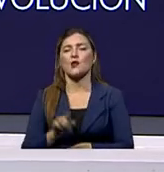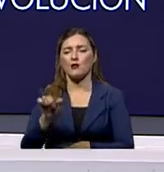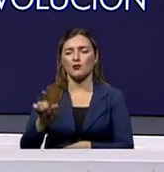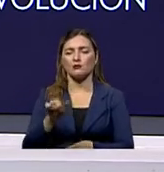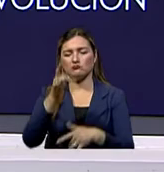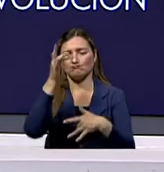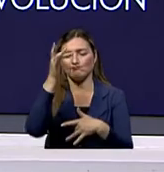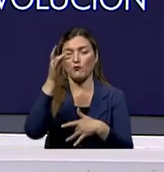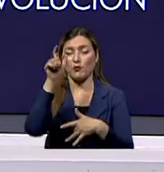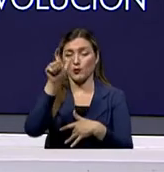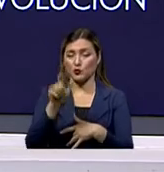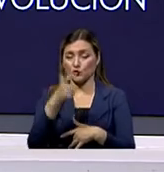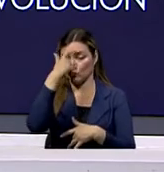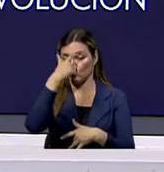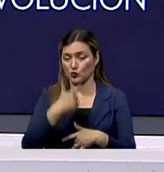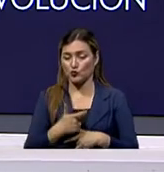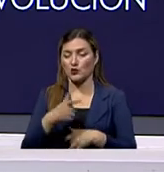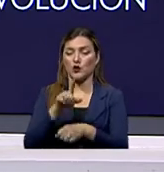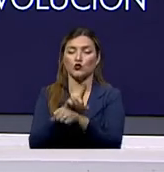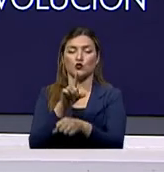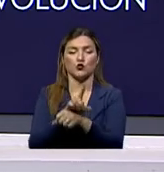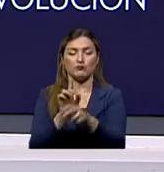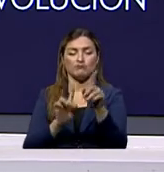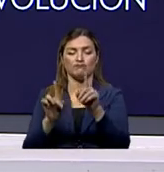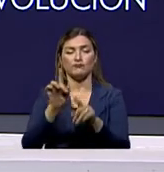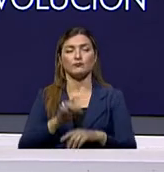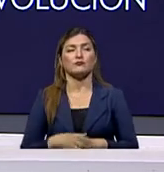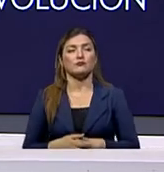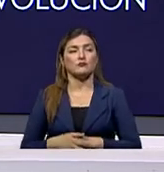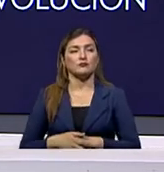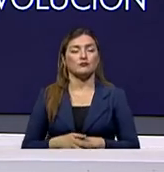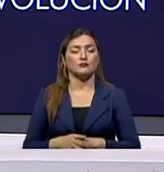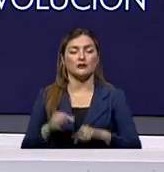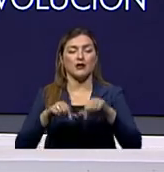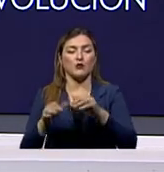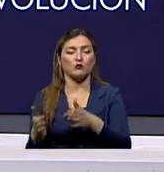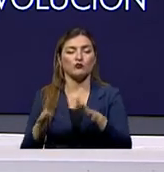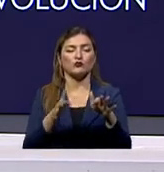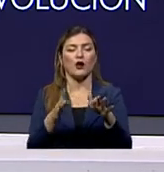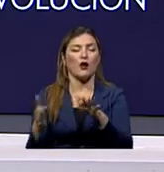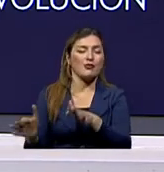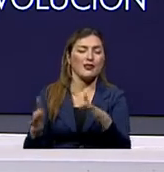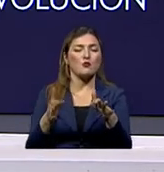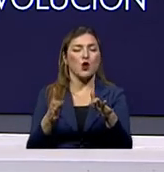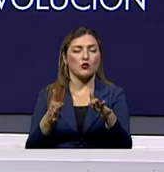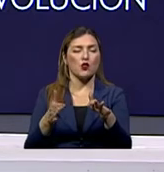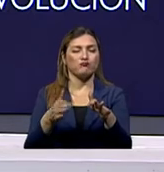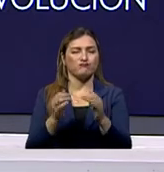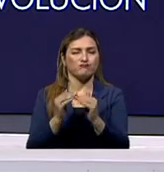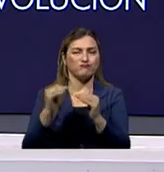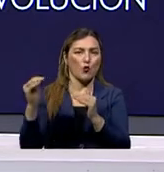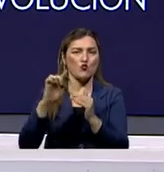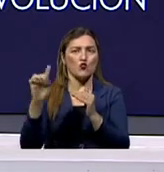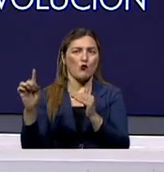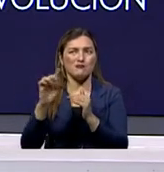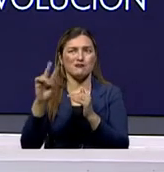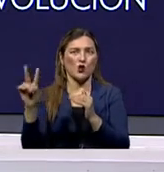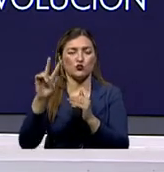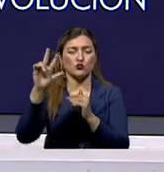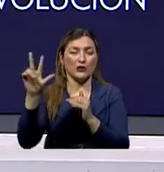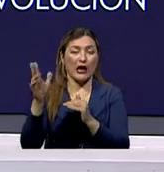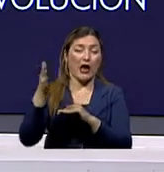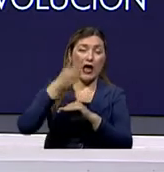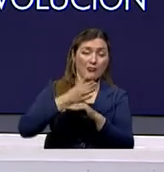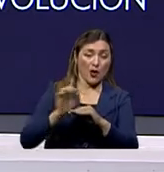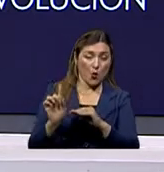paciente, que en este caso sería el médico de cabecera. En este caso, la quimioterapia y el tratamiento a etapas tempranas, dan muy buenos